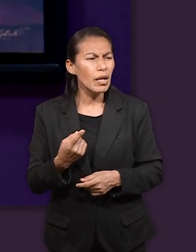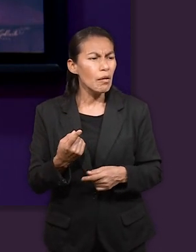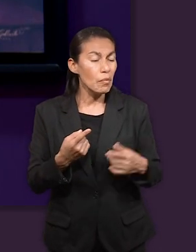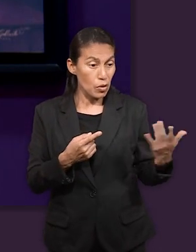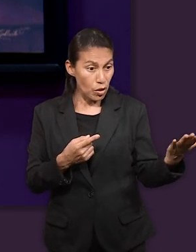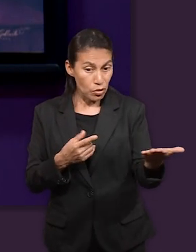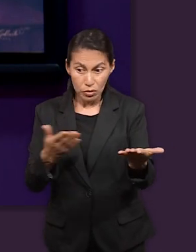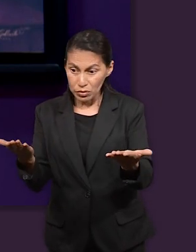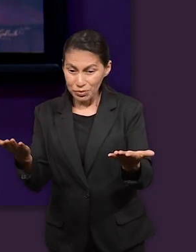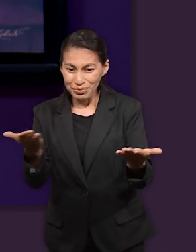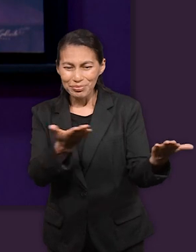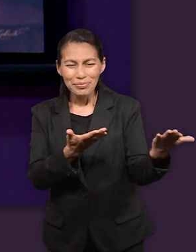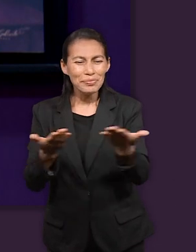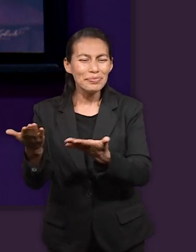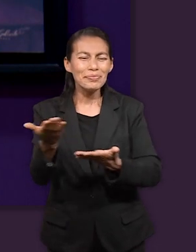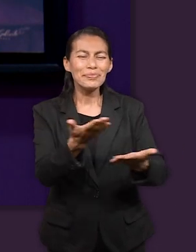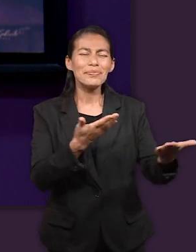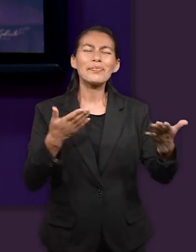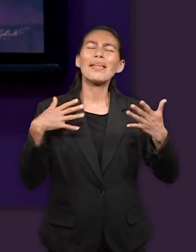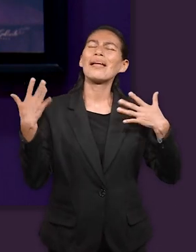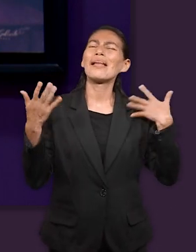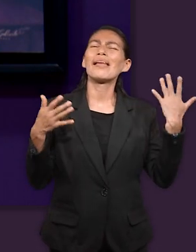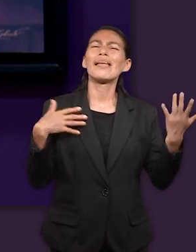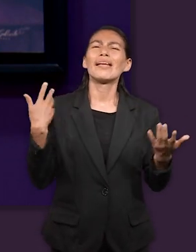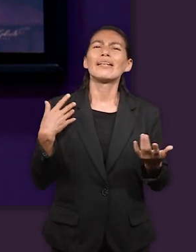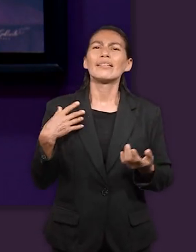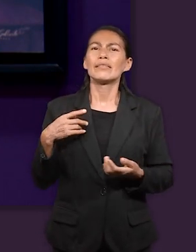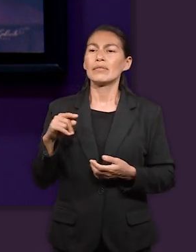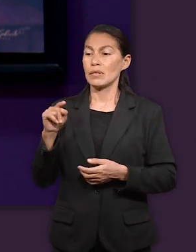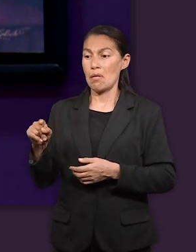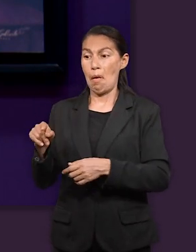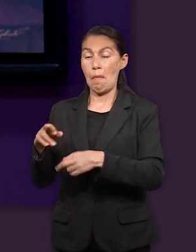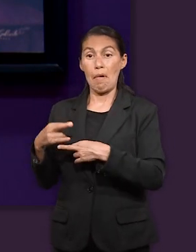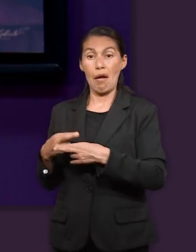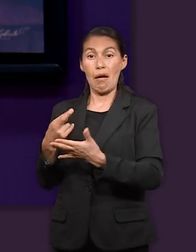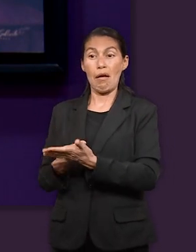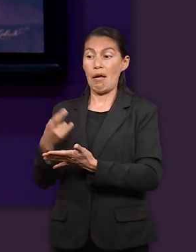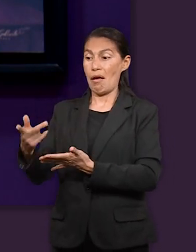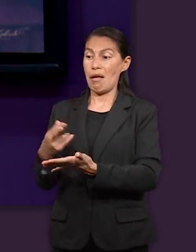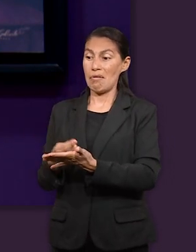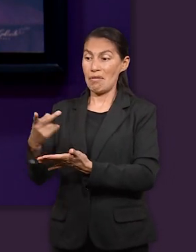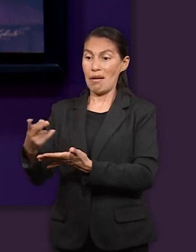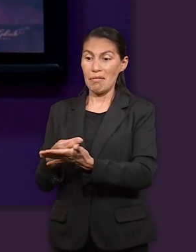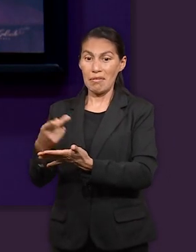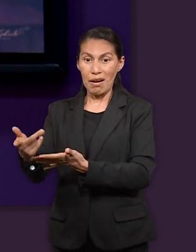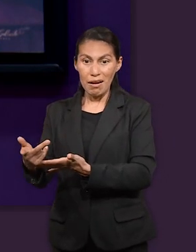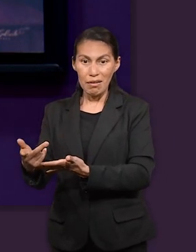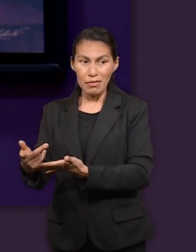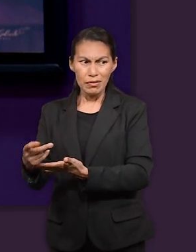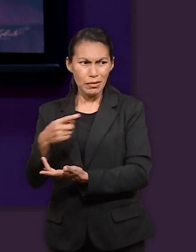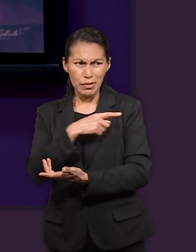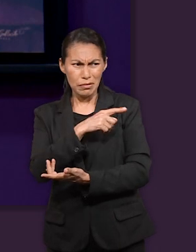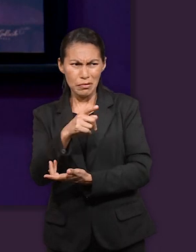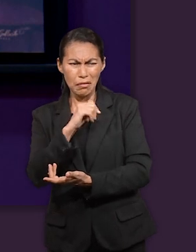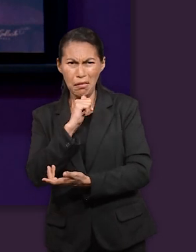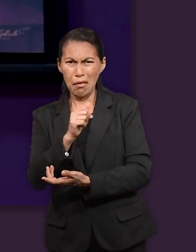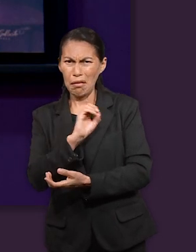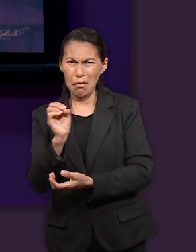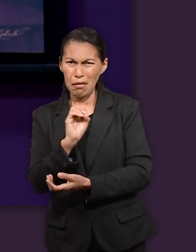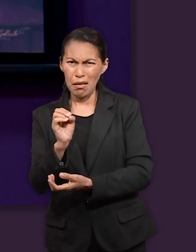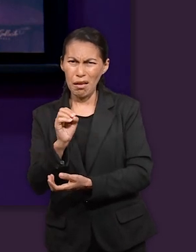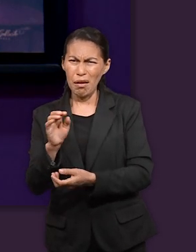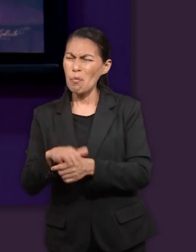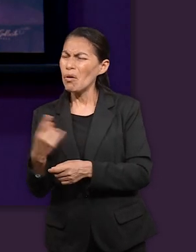menciona la palabra y se alegraron con él a pesar de que veían que a Benjamín que Benjamín recibía más regalos un